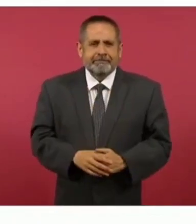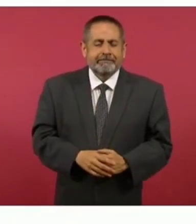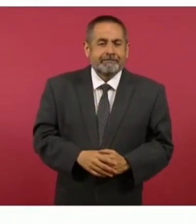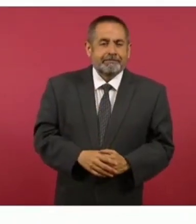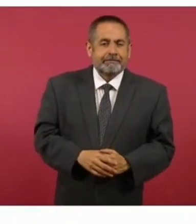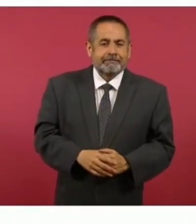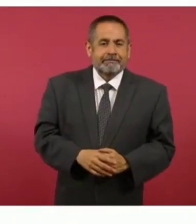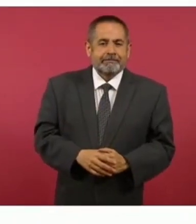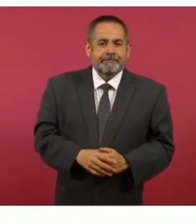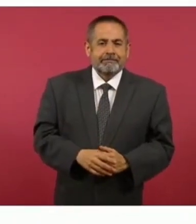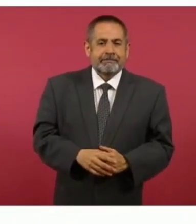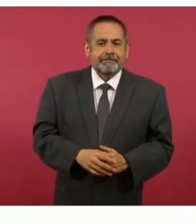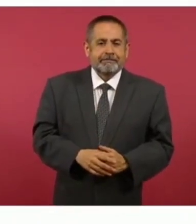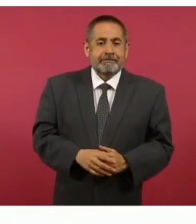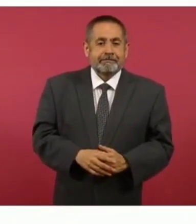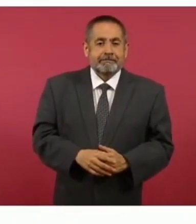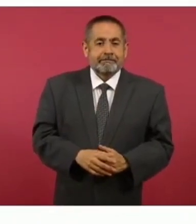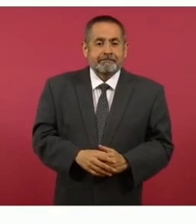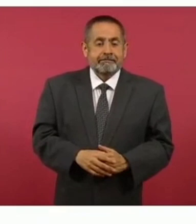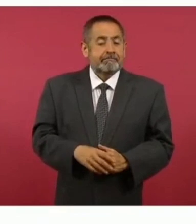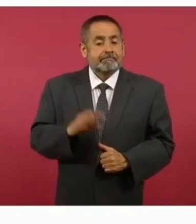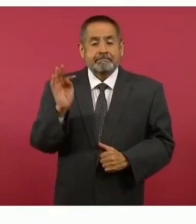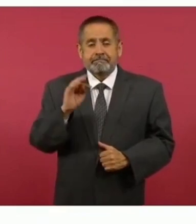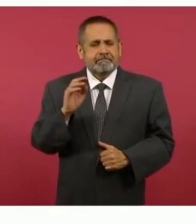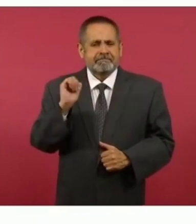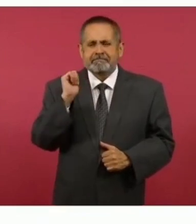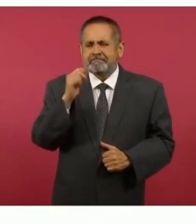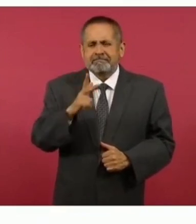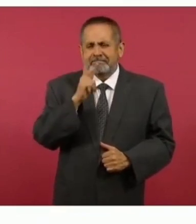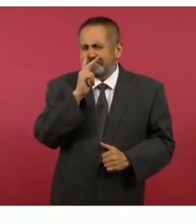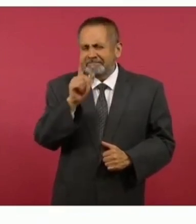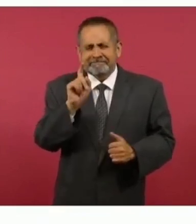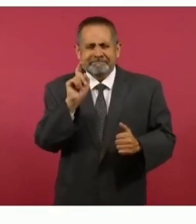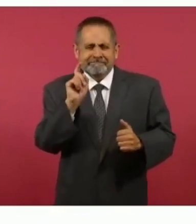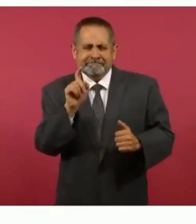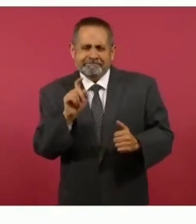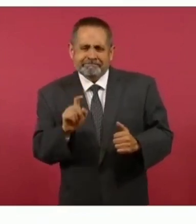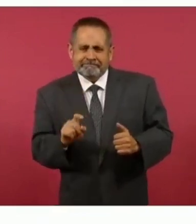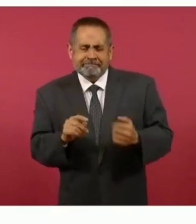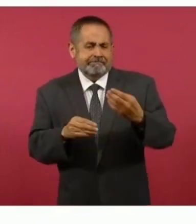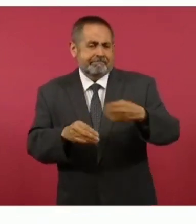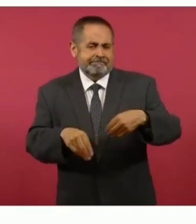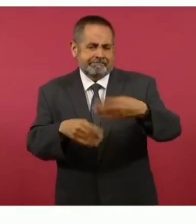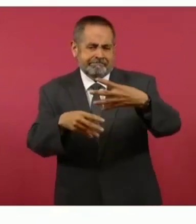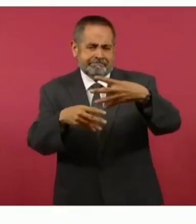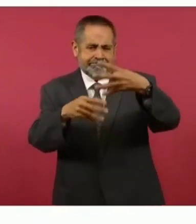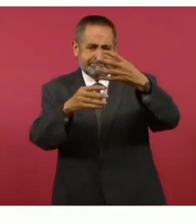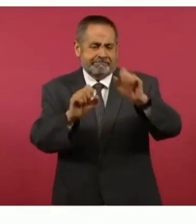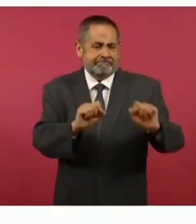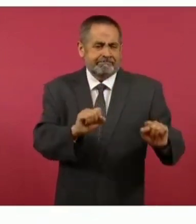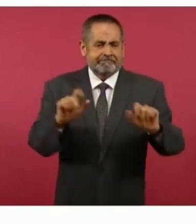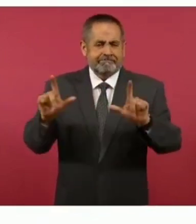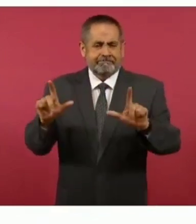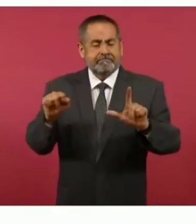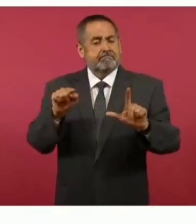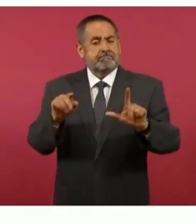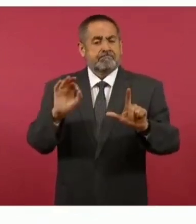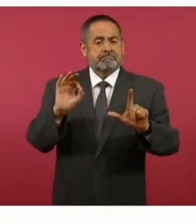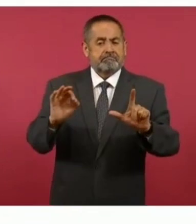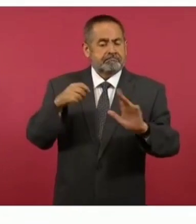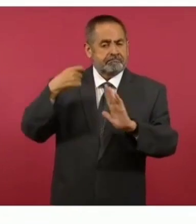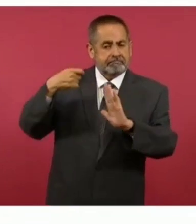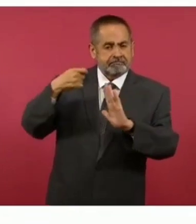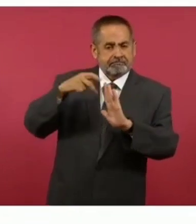resultados y si nosotros les hacemos clic a cualquiera de una de esas, aparece el momento exacto del